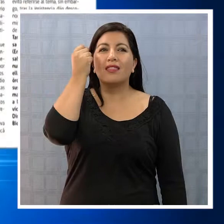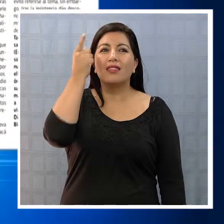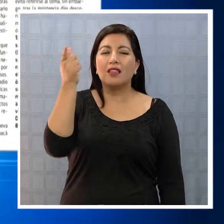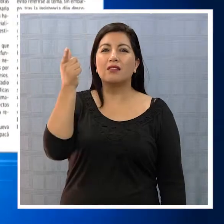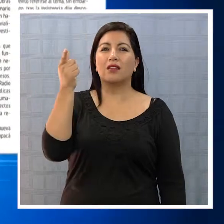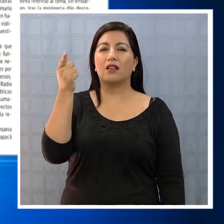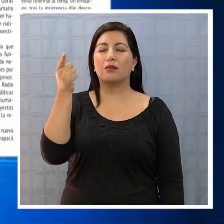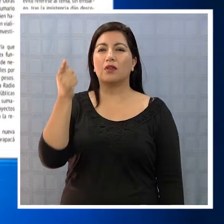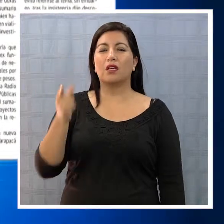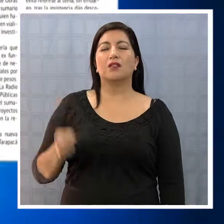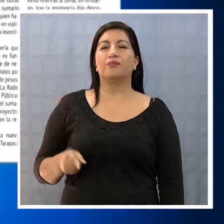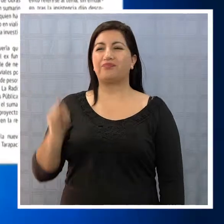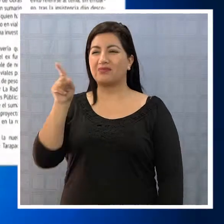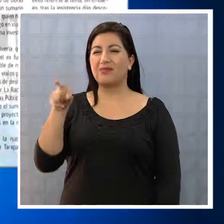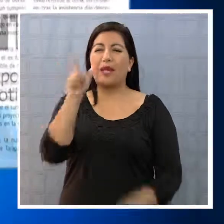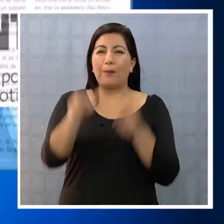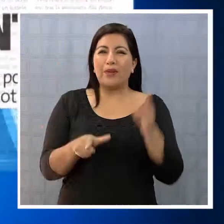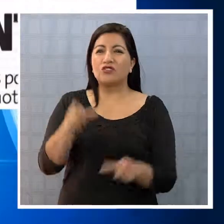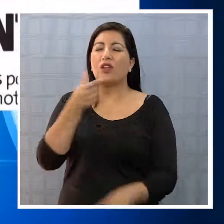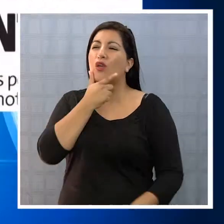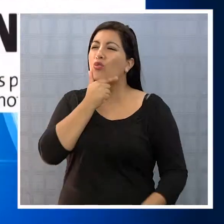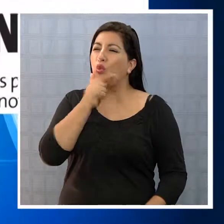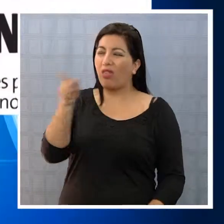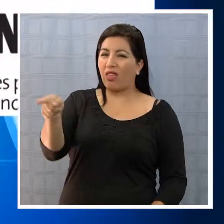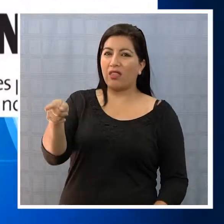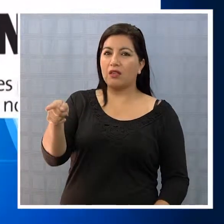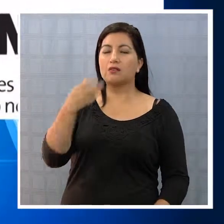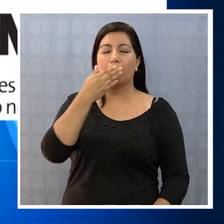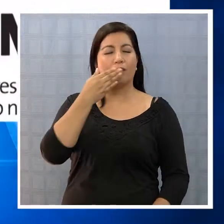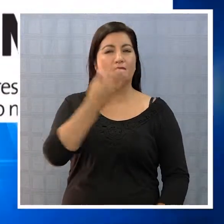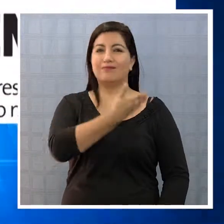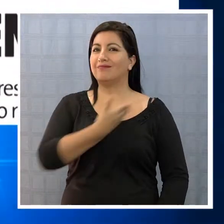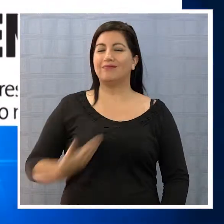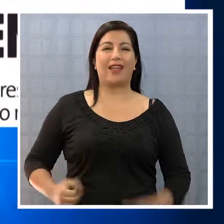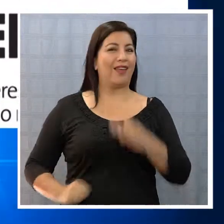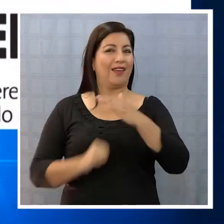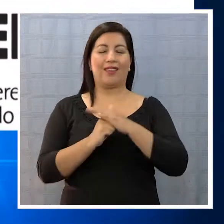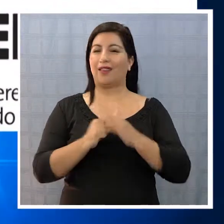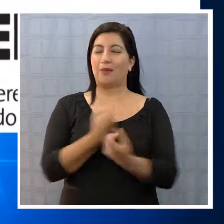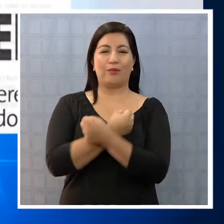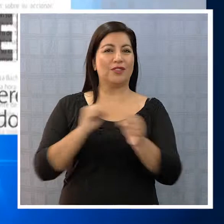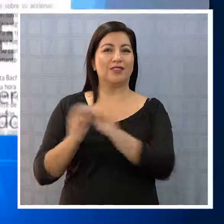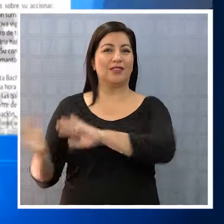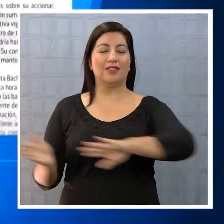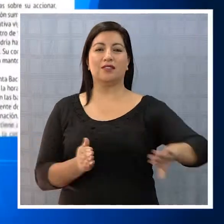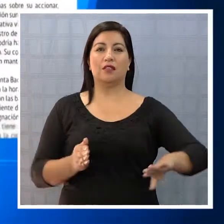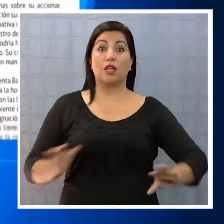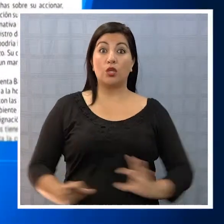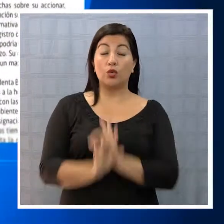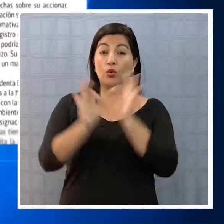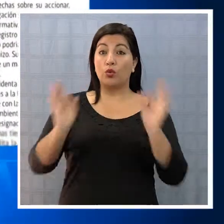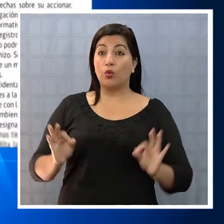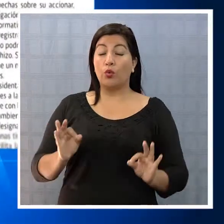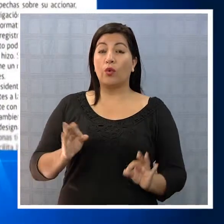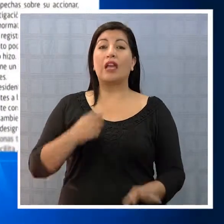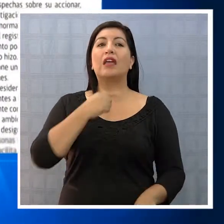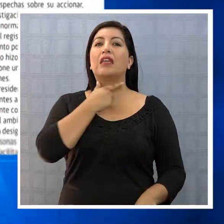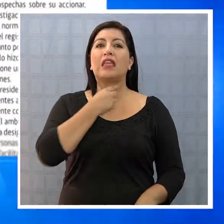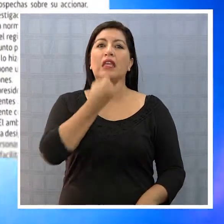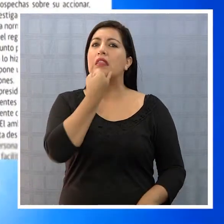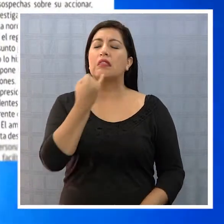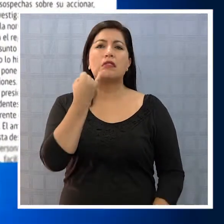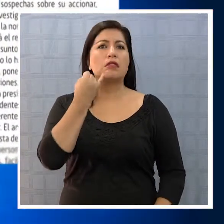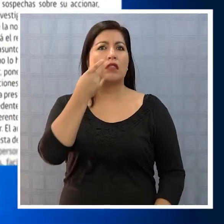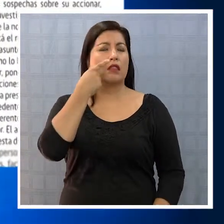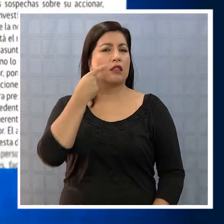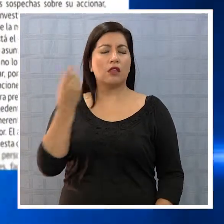pública no puede ponerse a la cabeza de un gobierno regional. El parlamentario aclaró que el Partido Comunista en ningún caso desea una intendencia, como así se ha